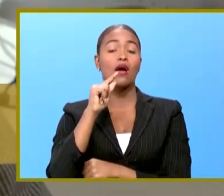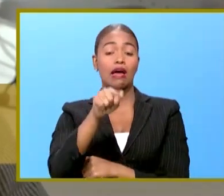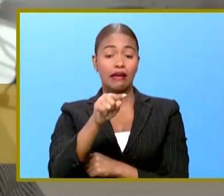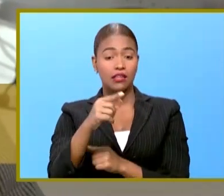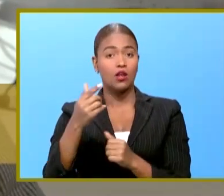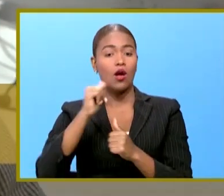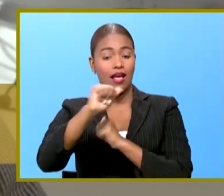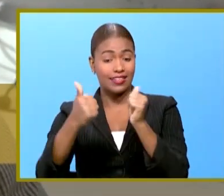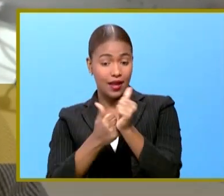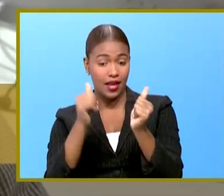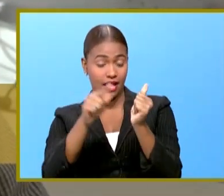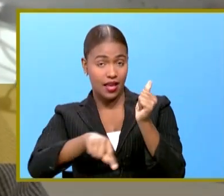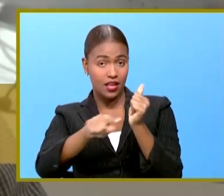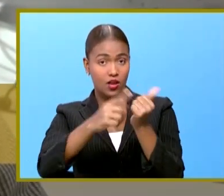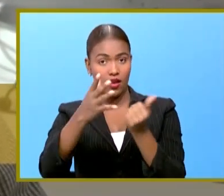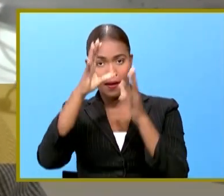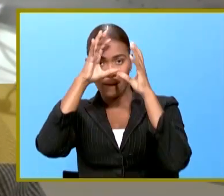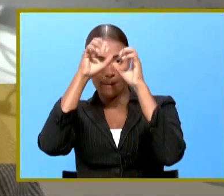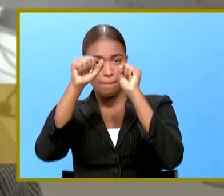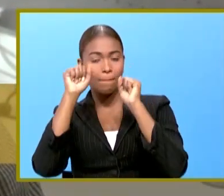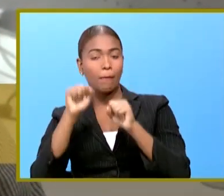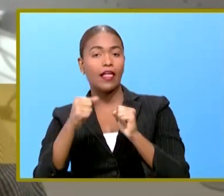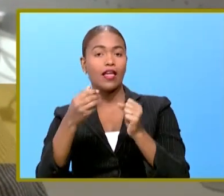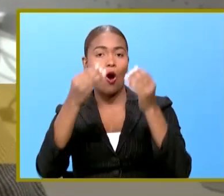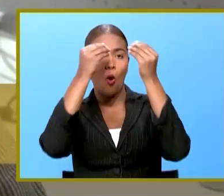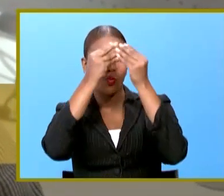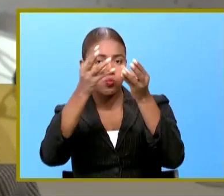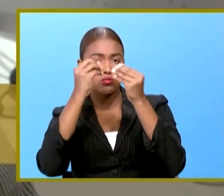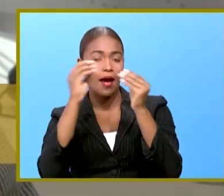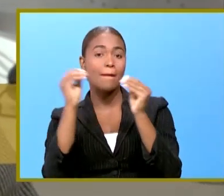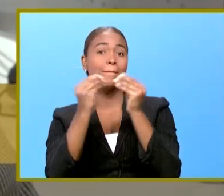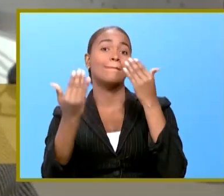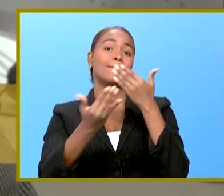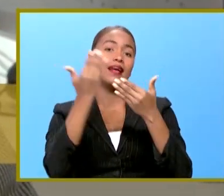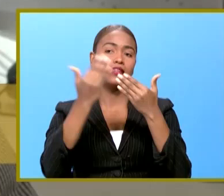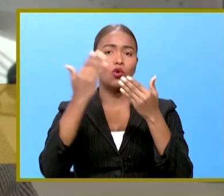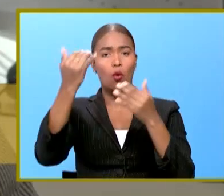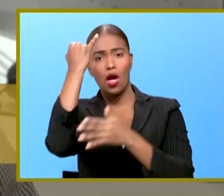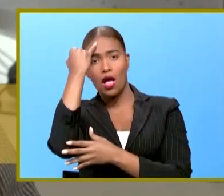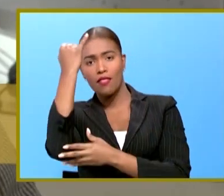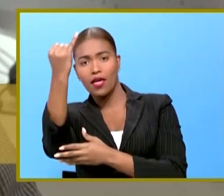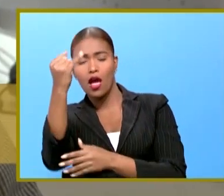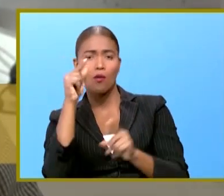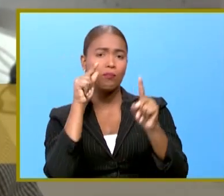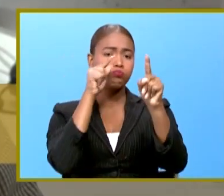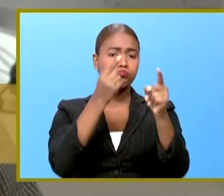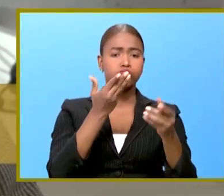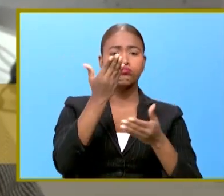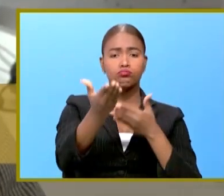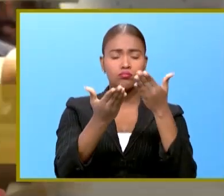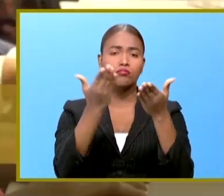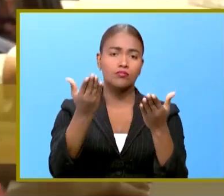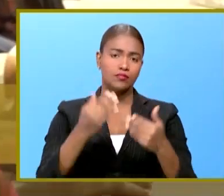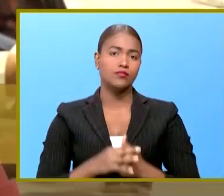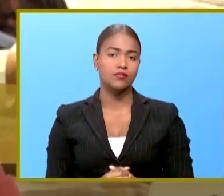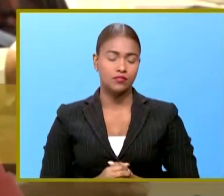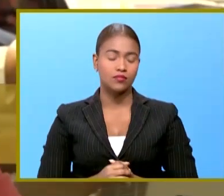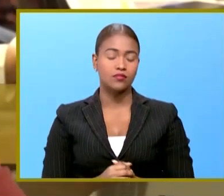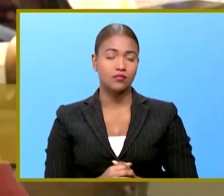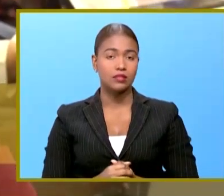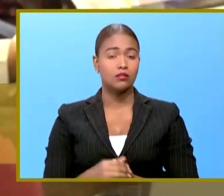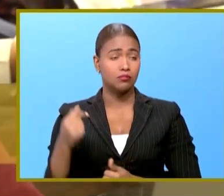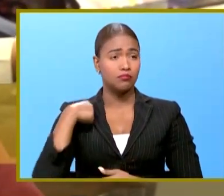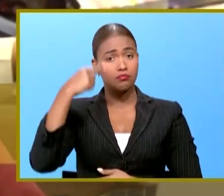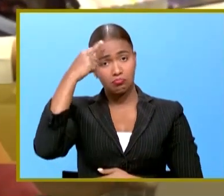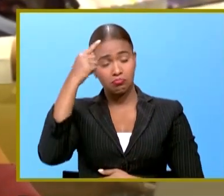a través del cual el presidente puede hacer llegar mucho más fácil sus ideas sus planteamientos y propuestas Lo considero